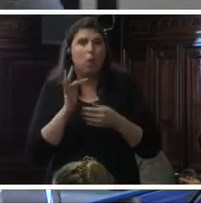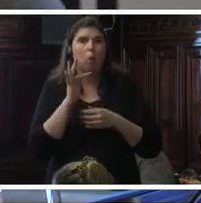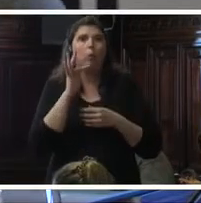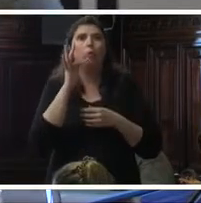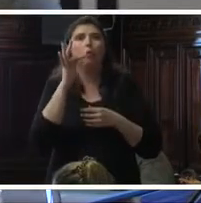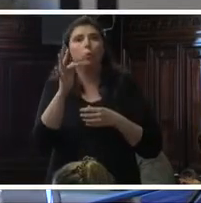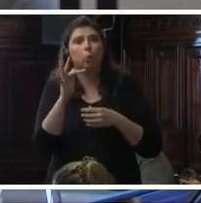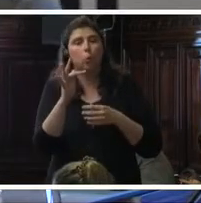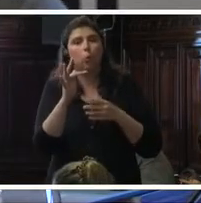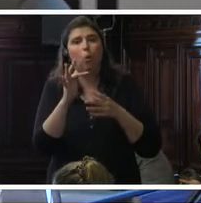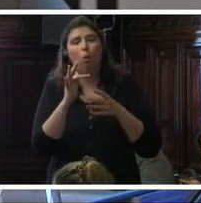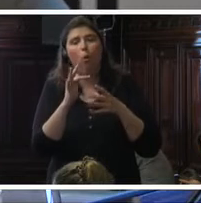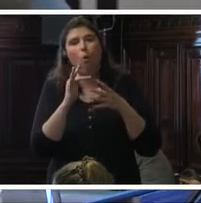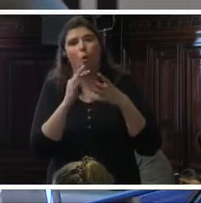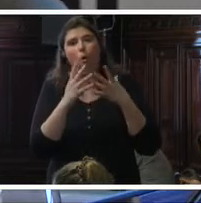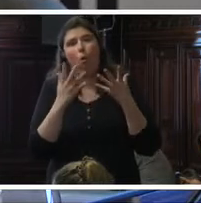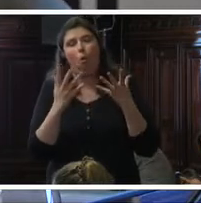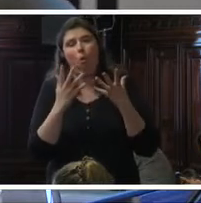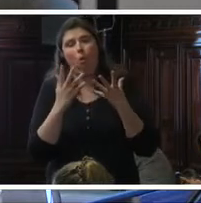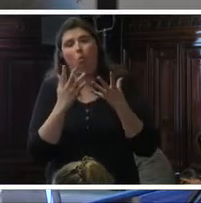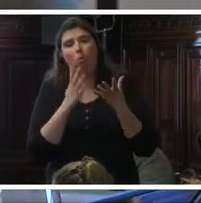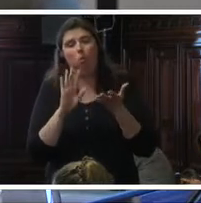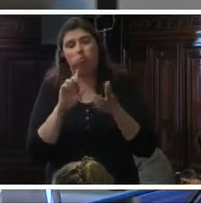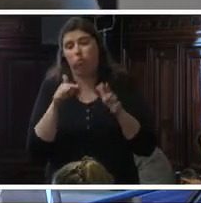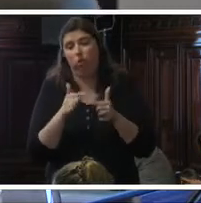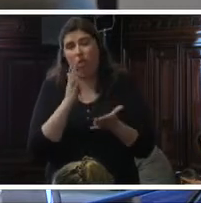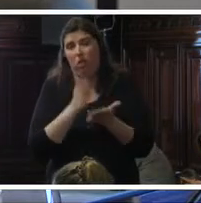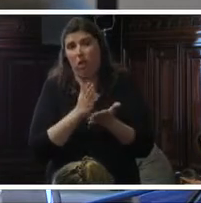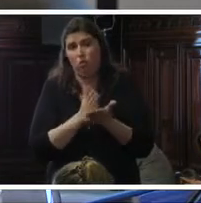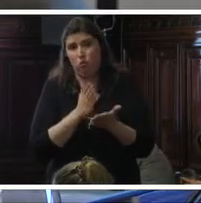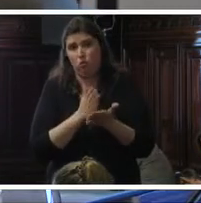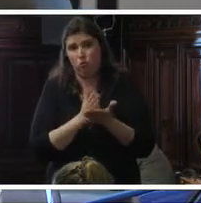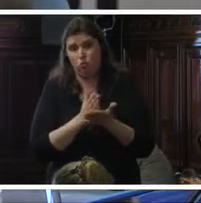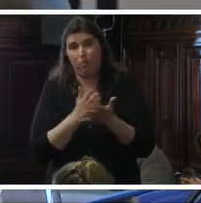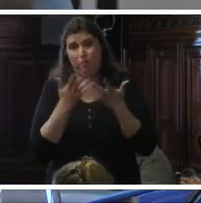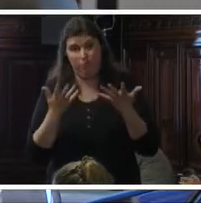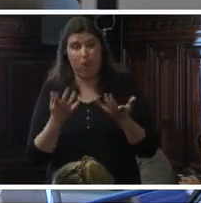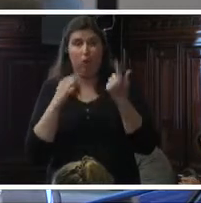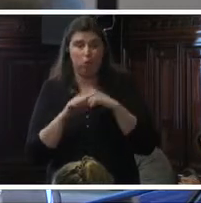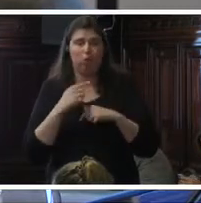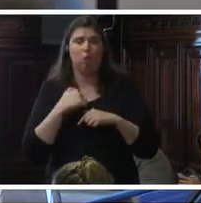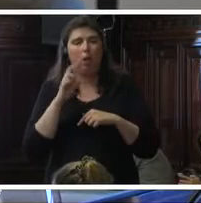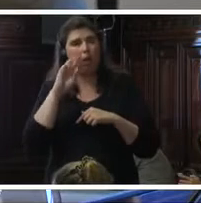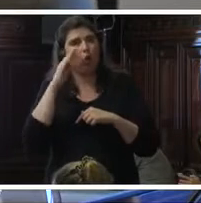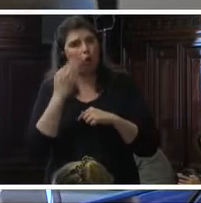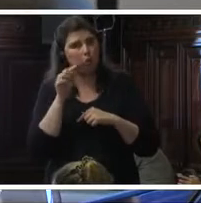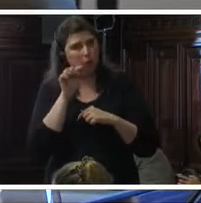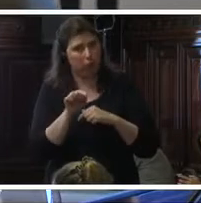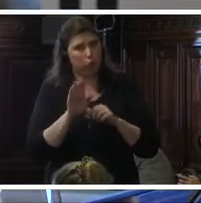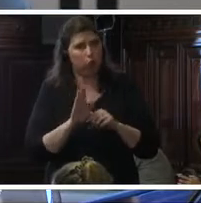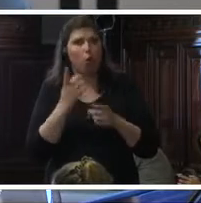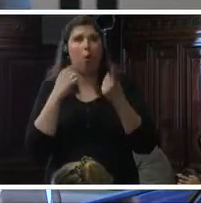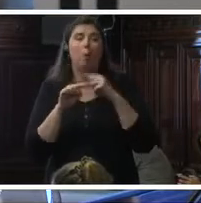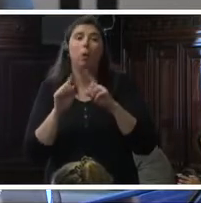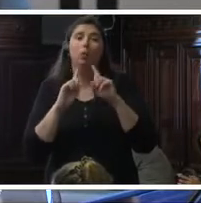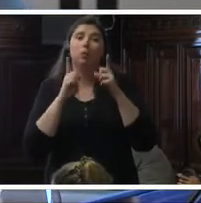negador de derechos. Así que mi reconocimiento por eso. Pero